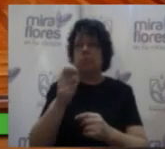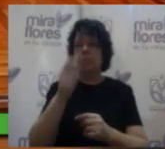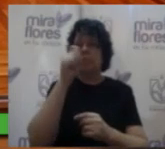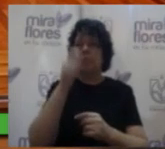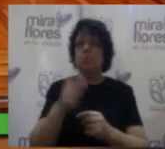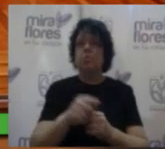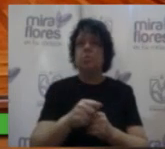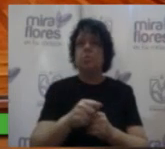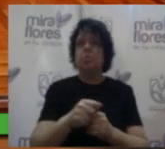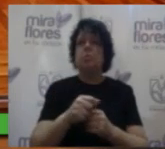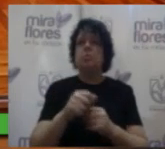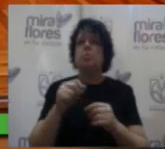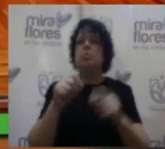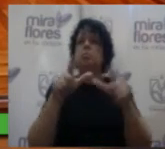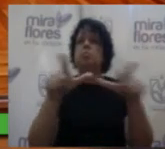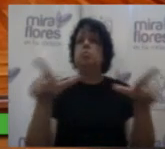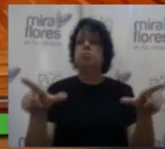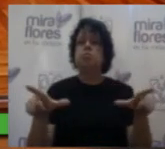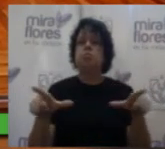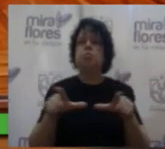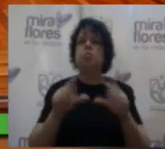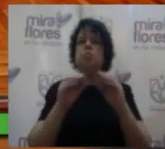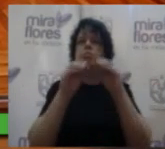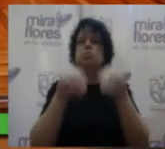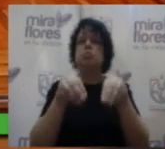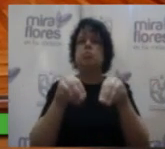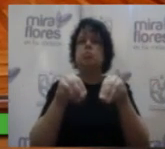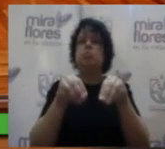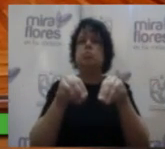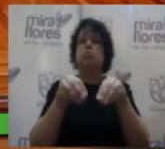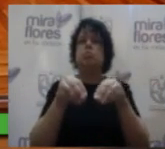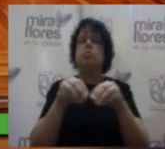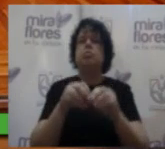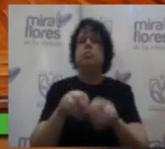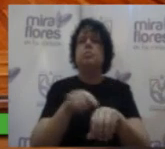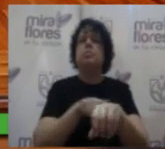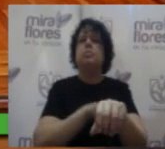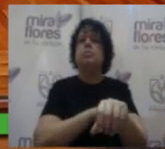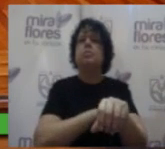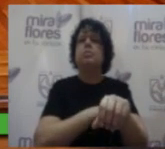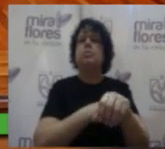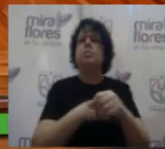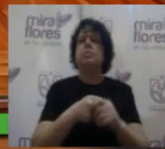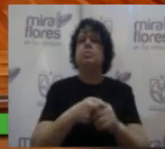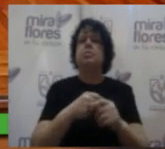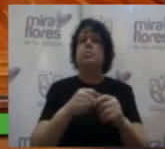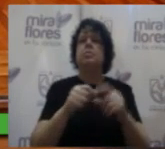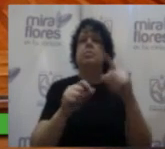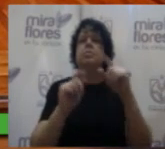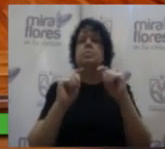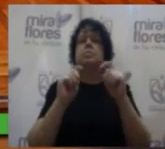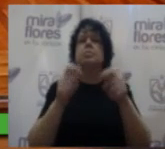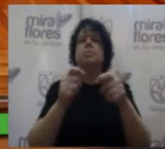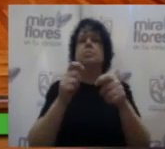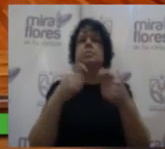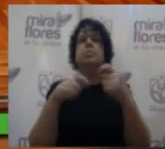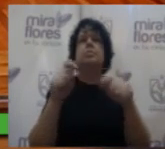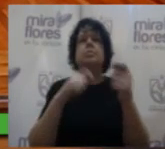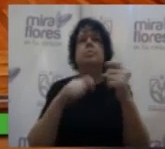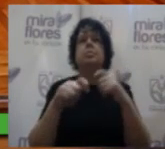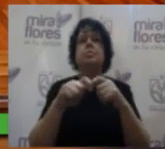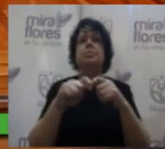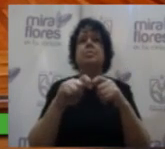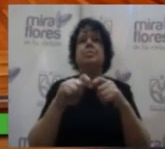Categoría Establecimiento Miraflores Tradicional a la Tiendecita Blanca Café Suiz en mérito a su permanencia y tradición como espacio